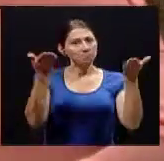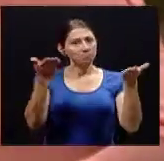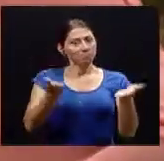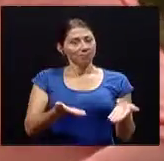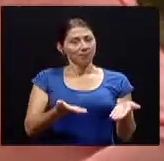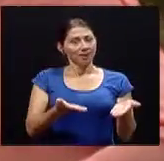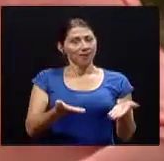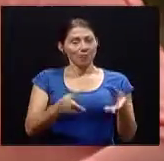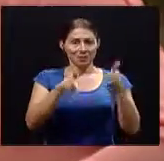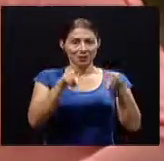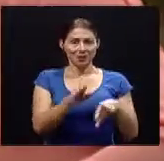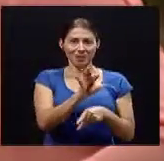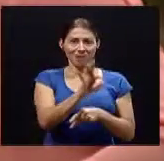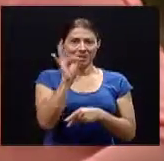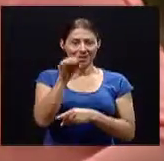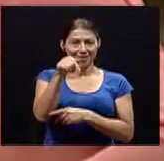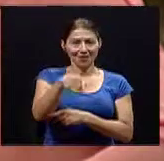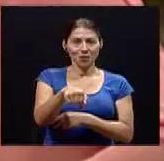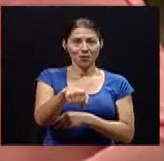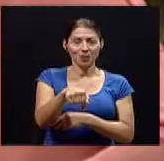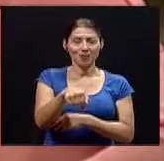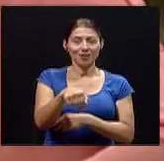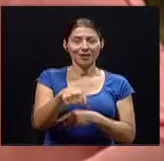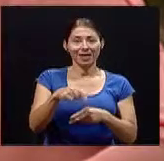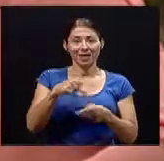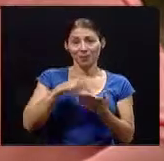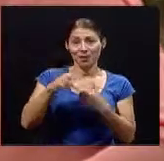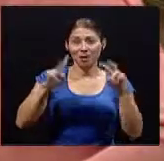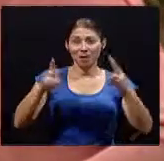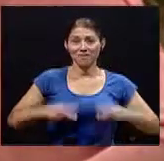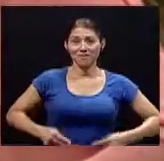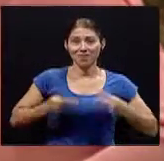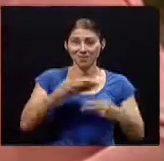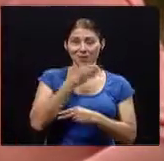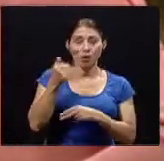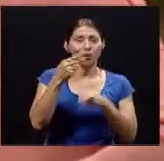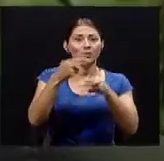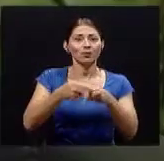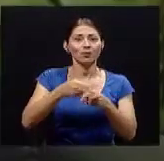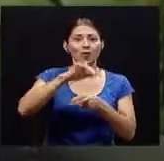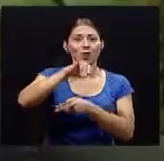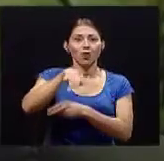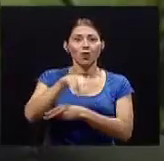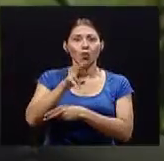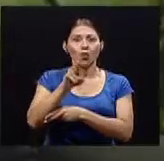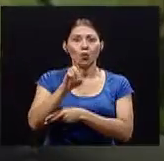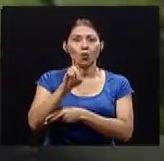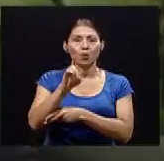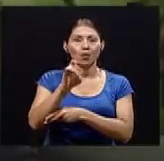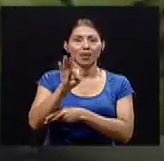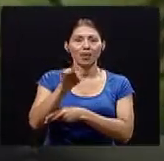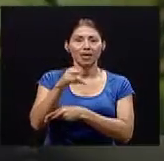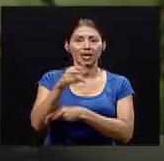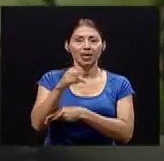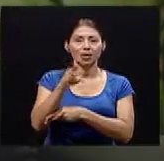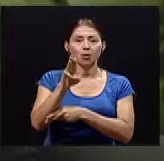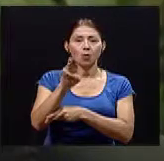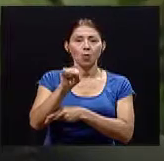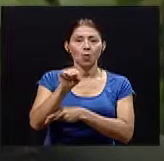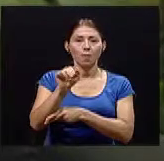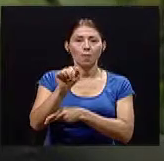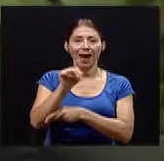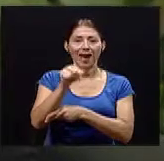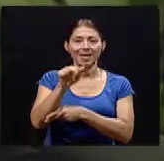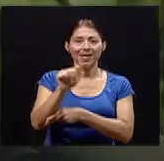entonces a presentar Pablo a nuestra invitada de hoy en Vivir Mejor Ella es Judith Umaña Cascante Ella es